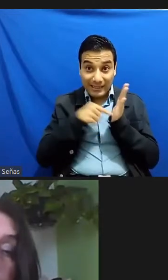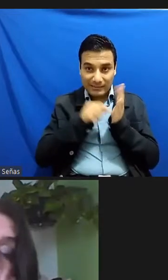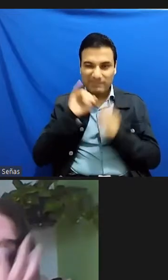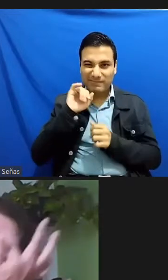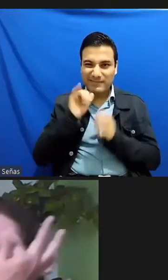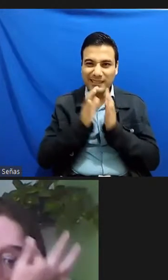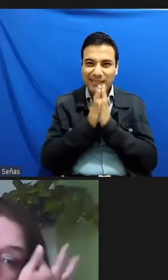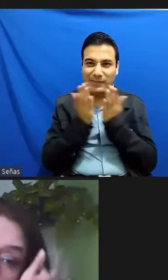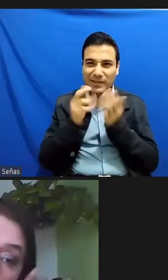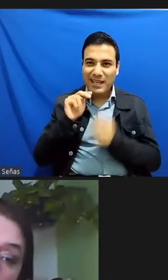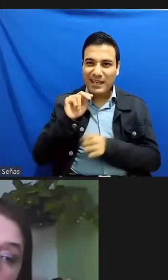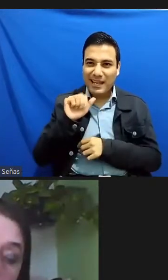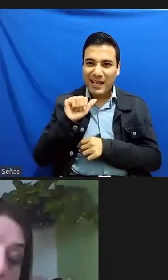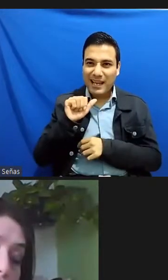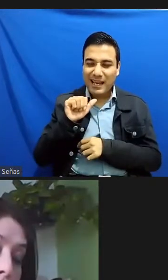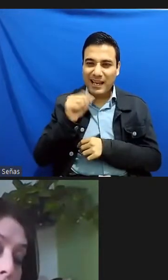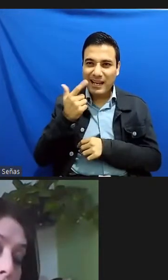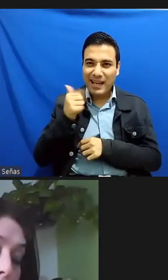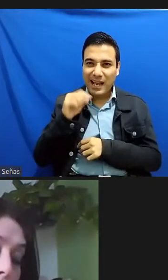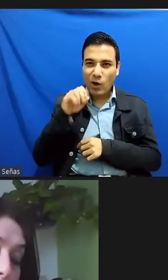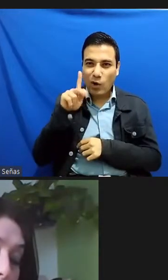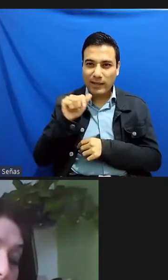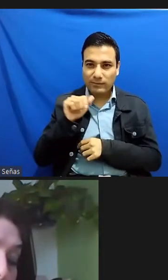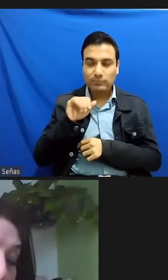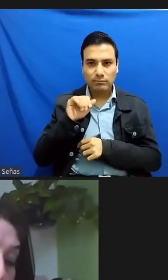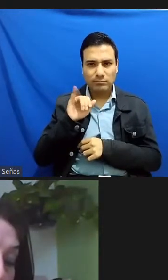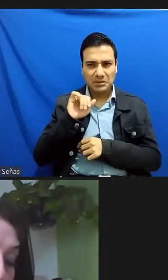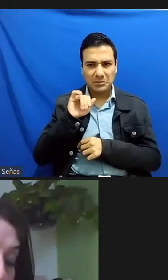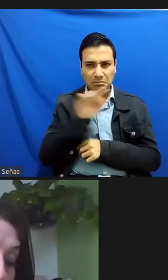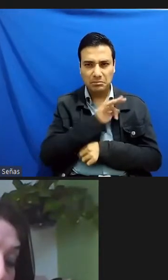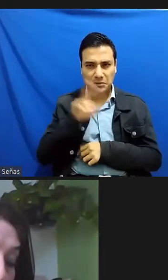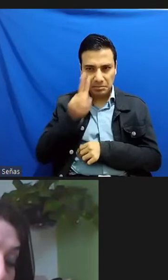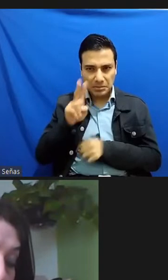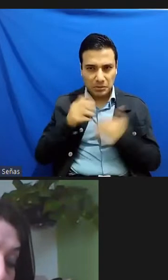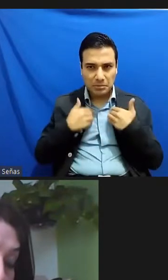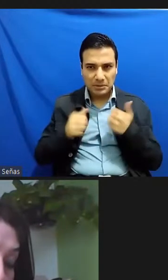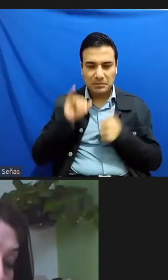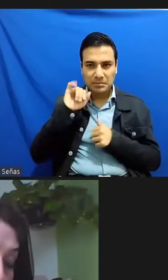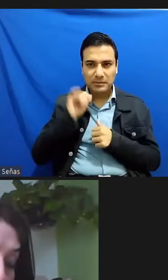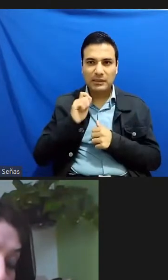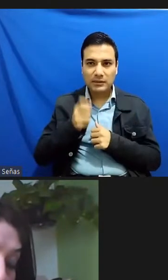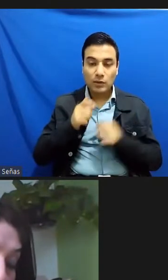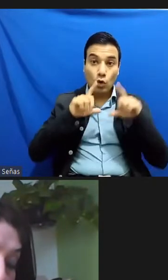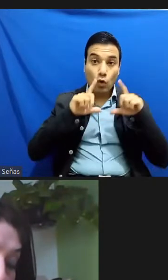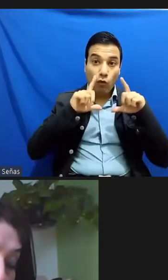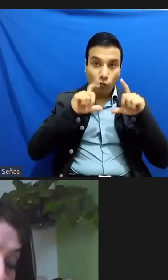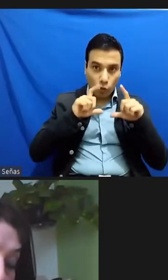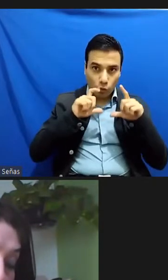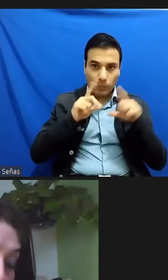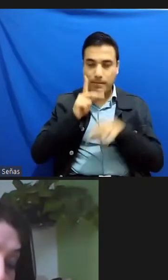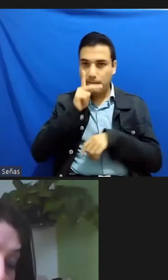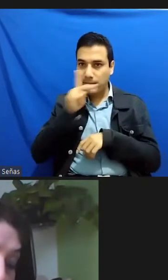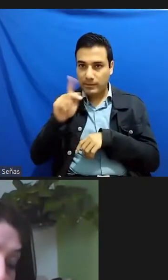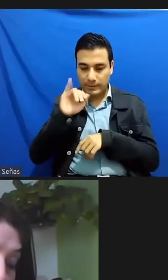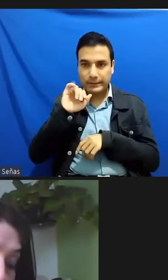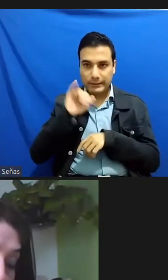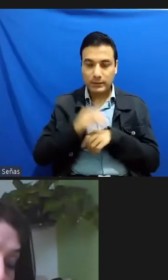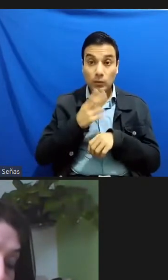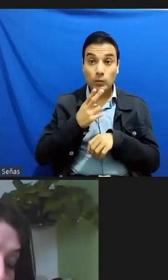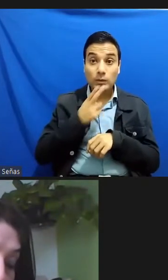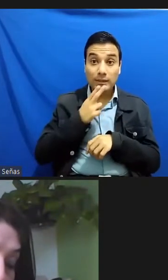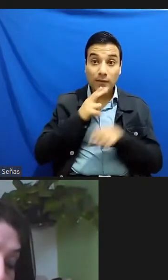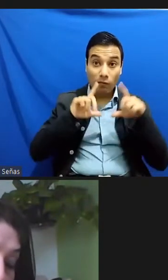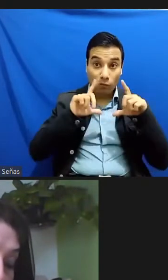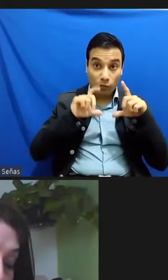Chiqui Nakaoka que si era legible ¿no? que quería decir foto y palabra ¿no? donde utilizaba la fotografía